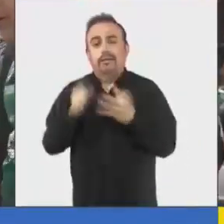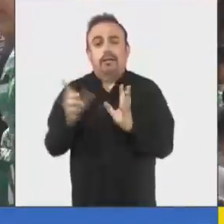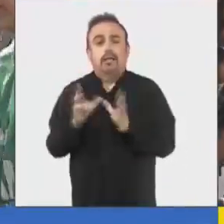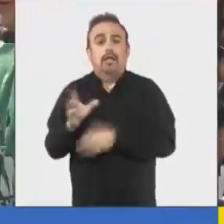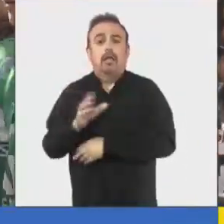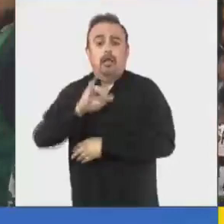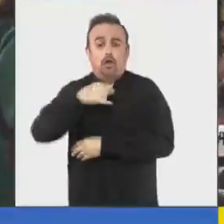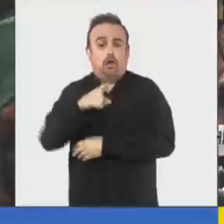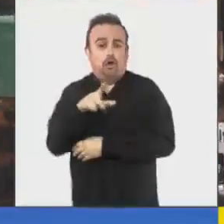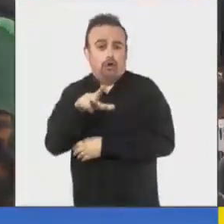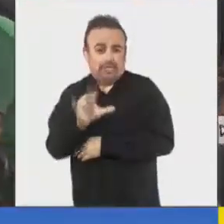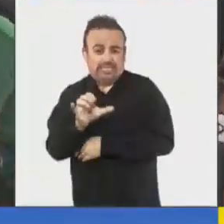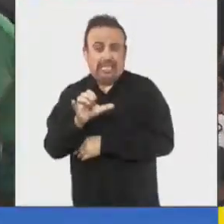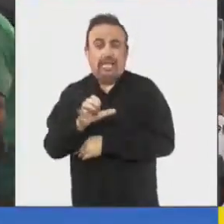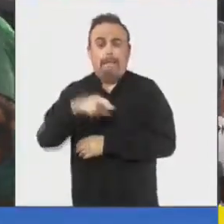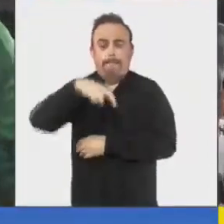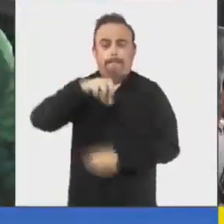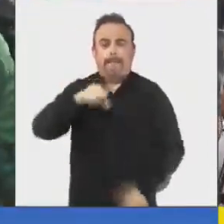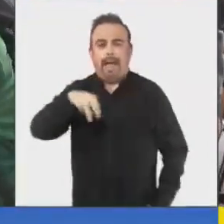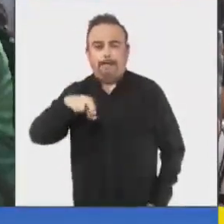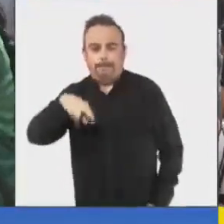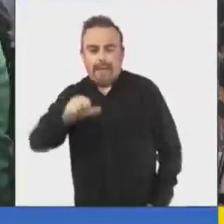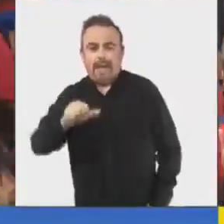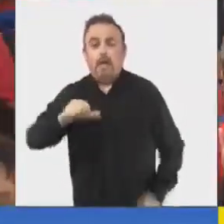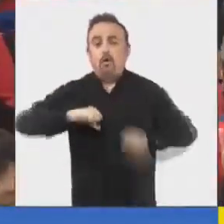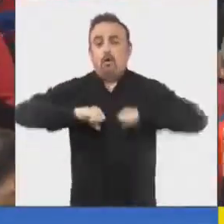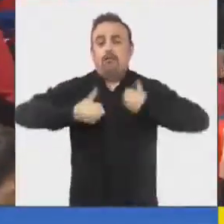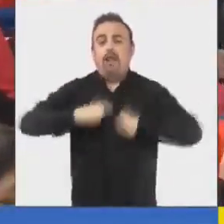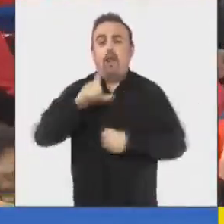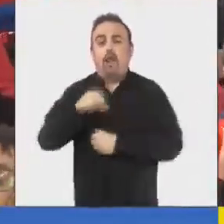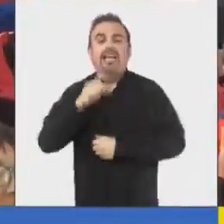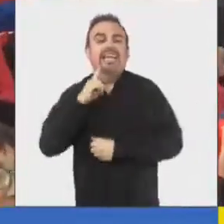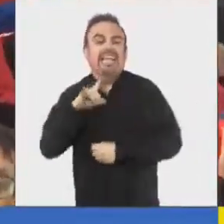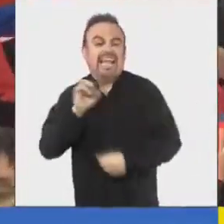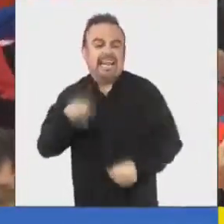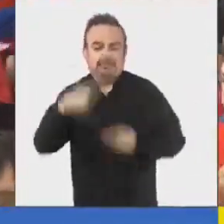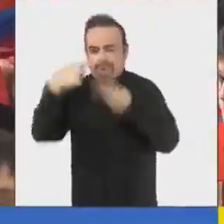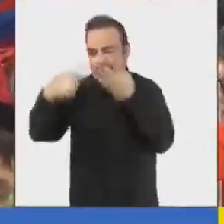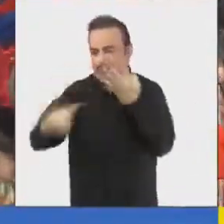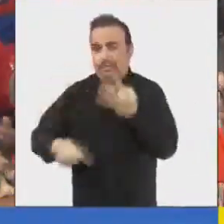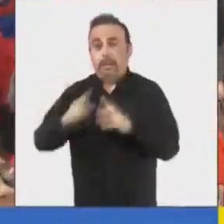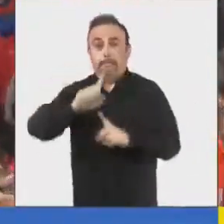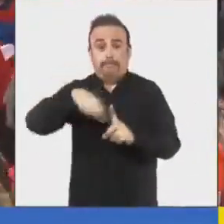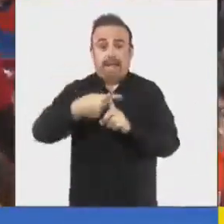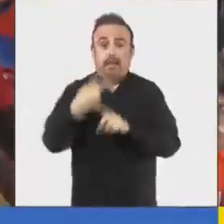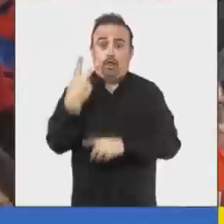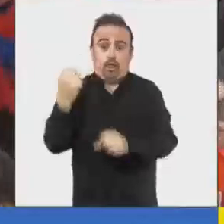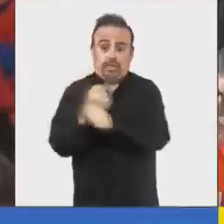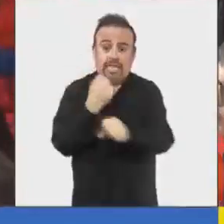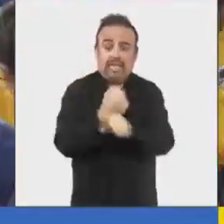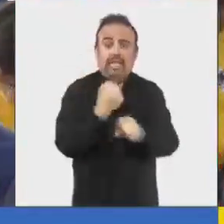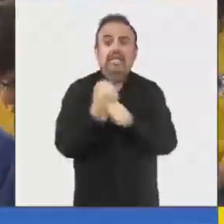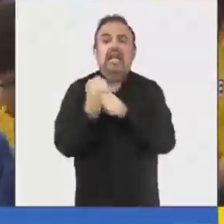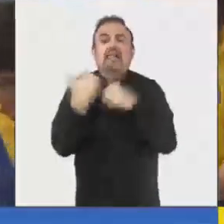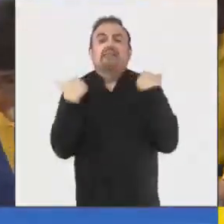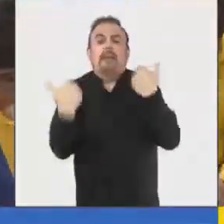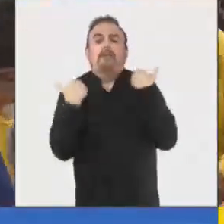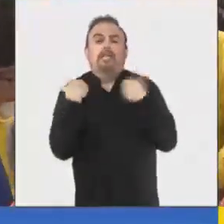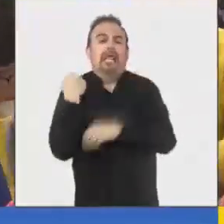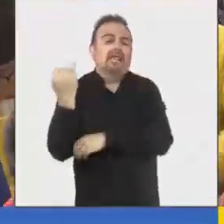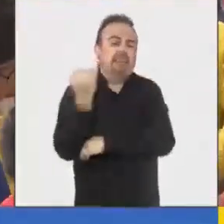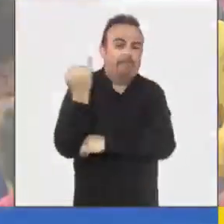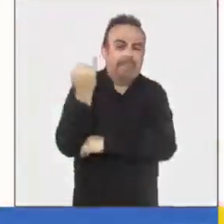José Victorino Lastarria, La Pampa, Juventud Nonguén y Prieto Cruz, además de otros dos talleres deportivos independientes.